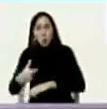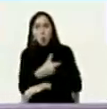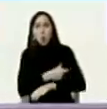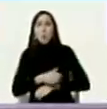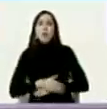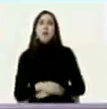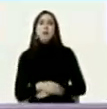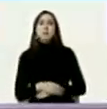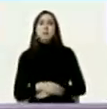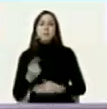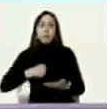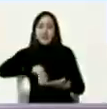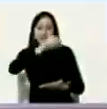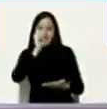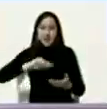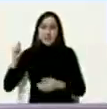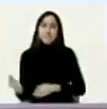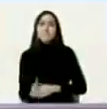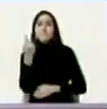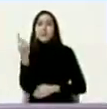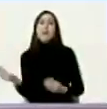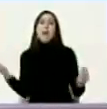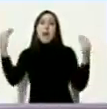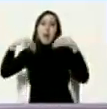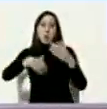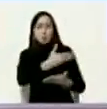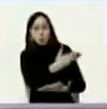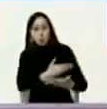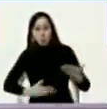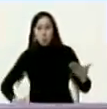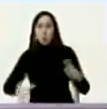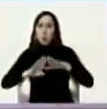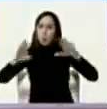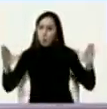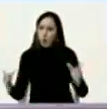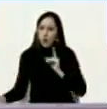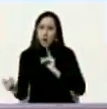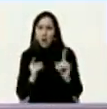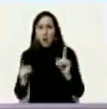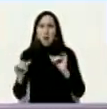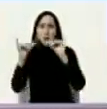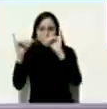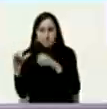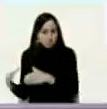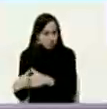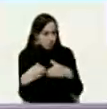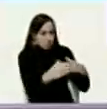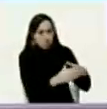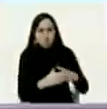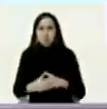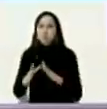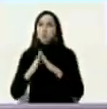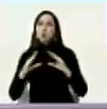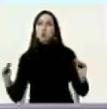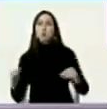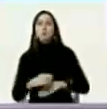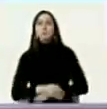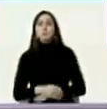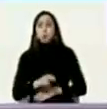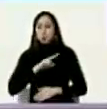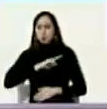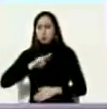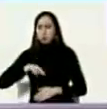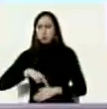y se firmó el primer acuerdo de la mesa de diálogo con esos sectores así que siempre fuimos